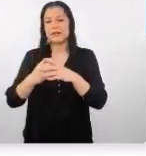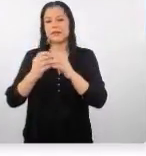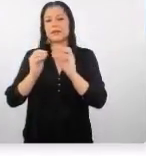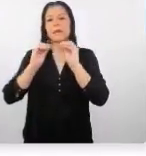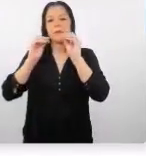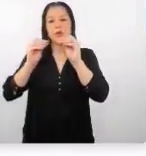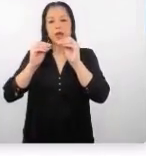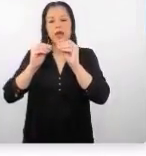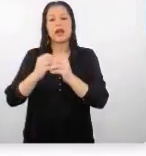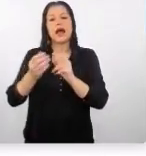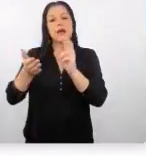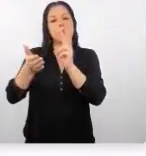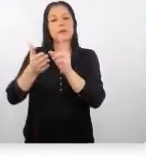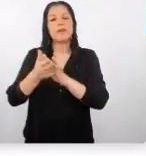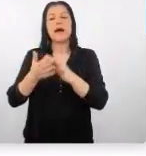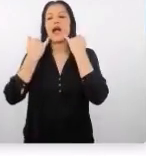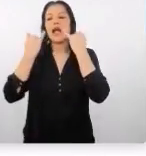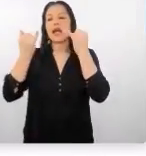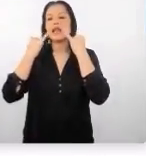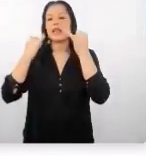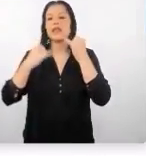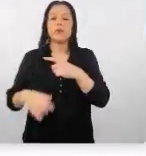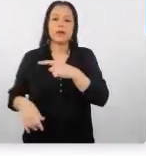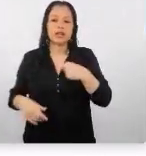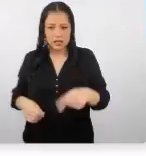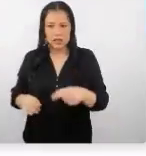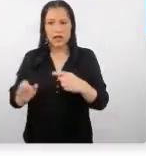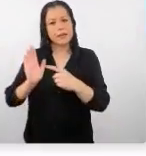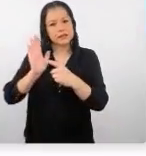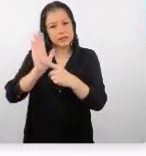¿no? y presentarla en formato digital